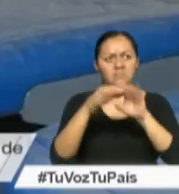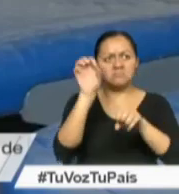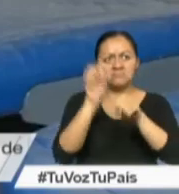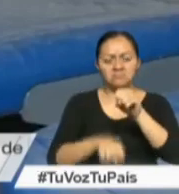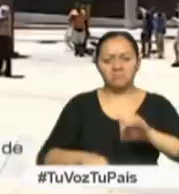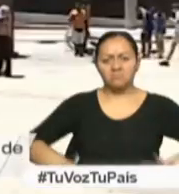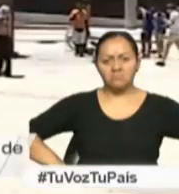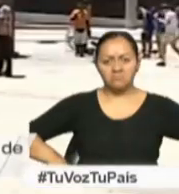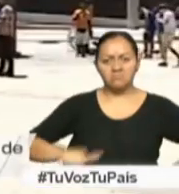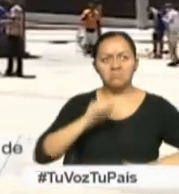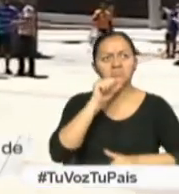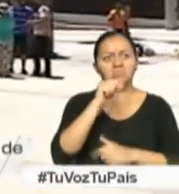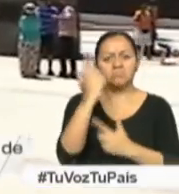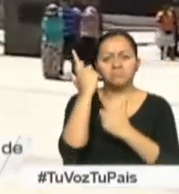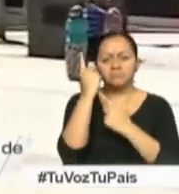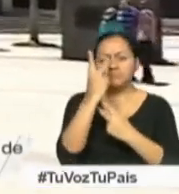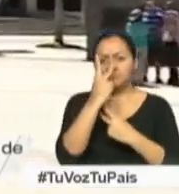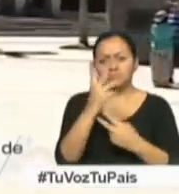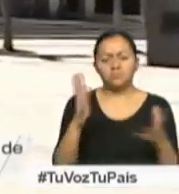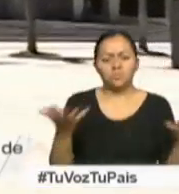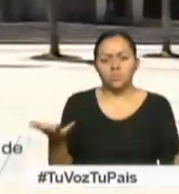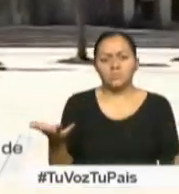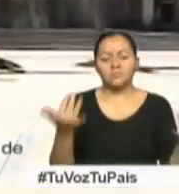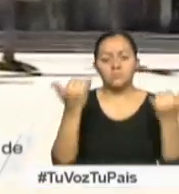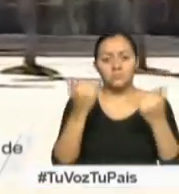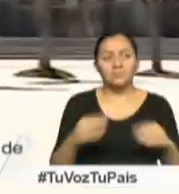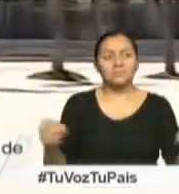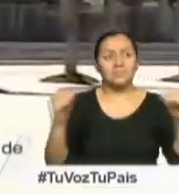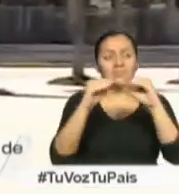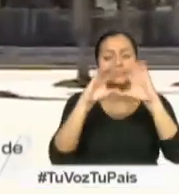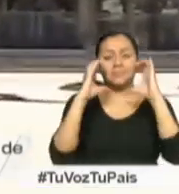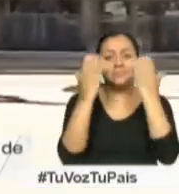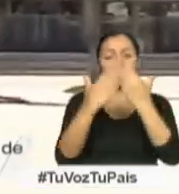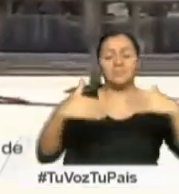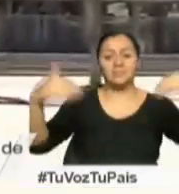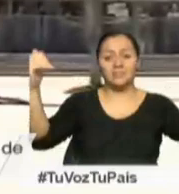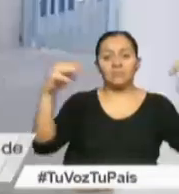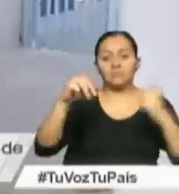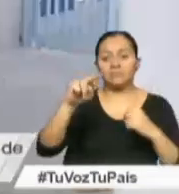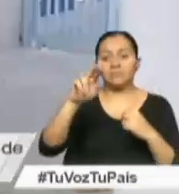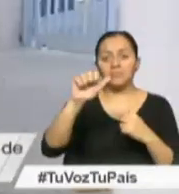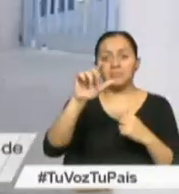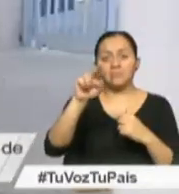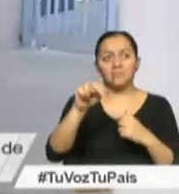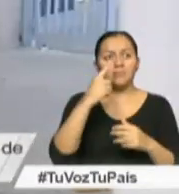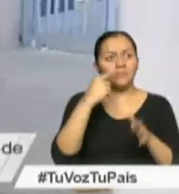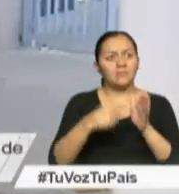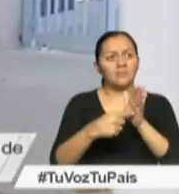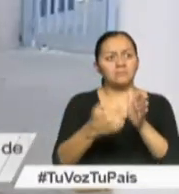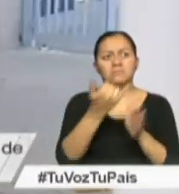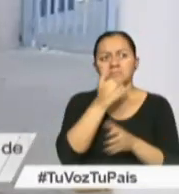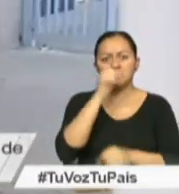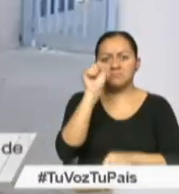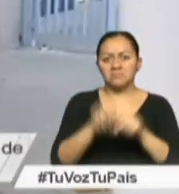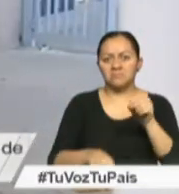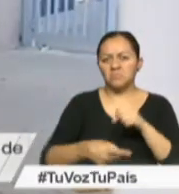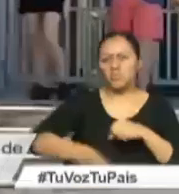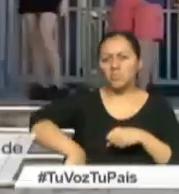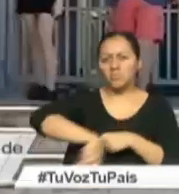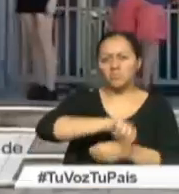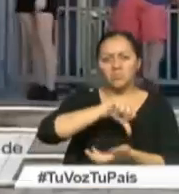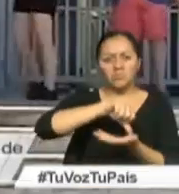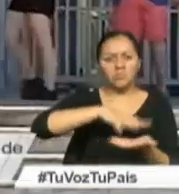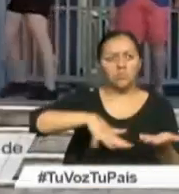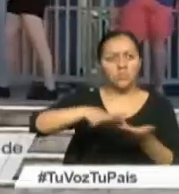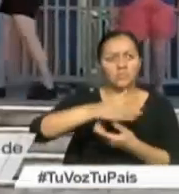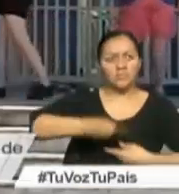robos Debido a la falta de seguridad El icónico estadio De Maracaná O la piscina olímpica Son algunos De los ejemplos Más notorios de ello La ciudad se